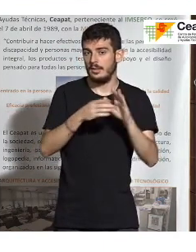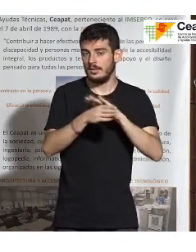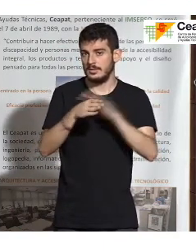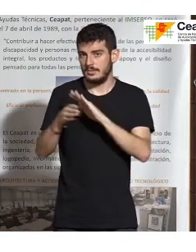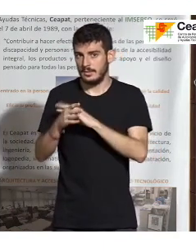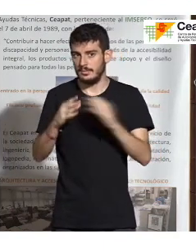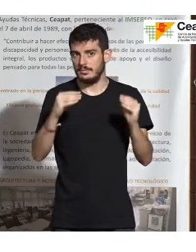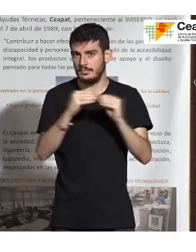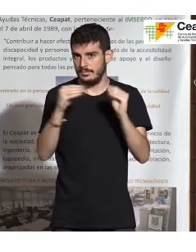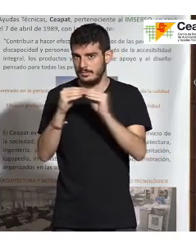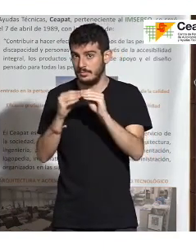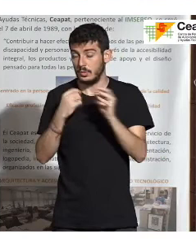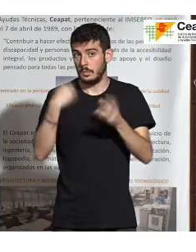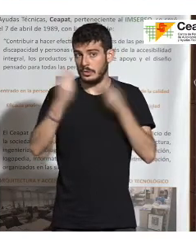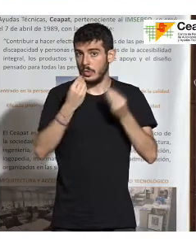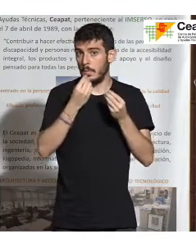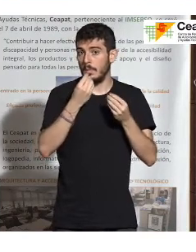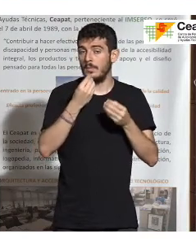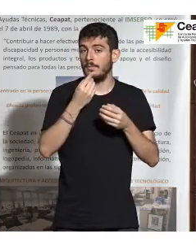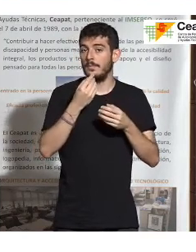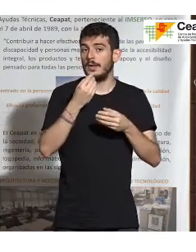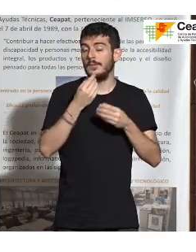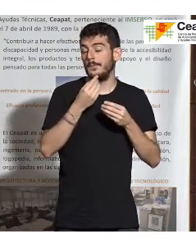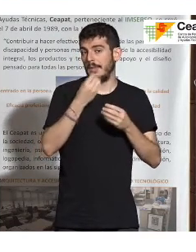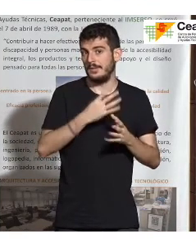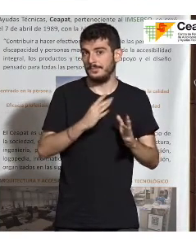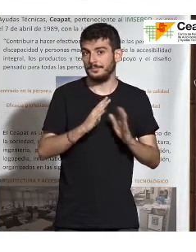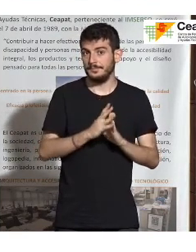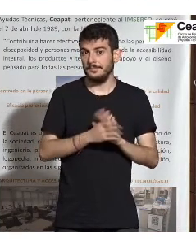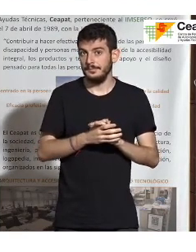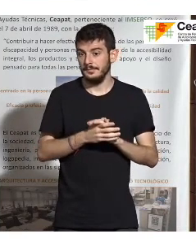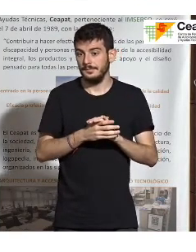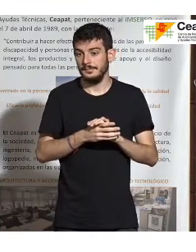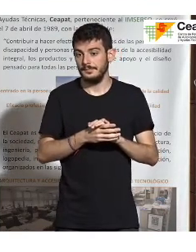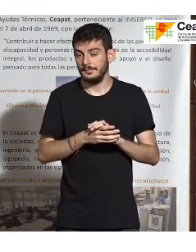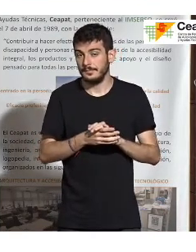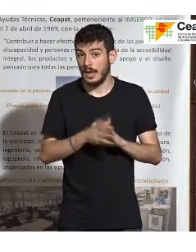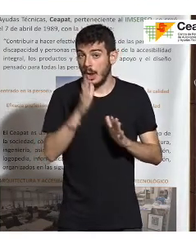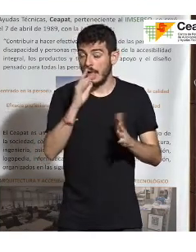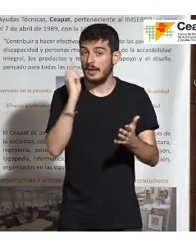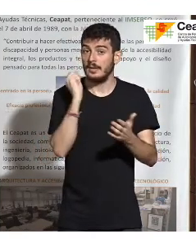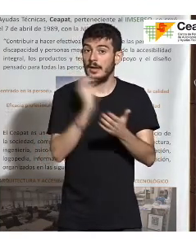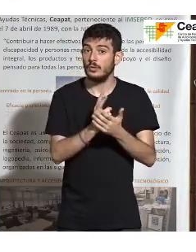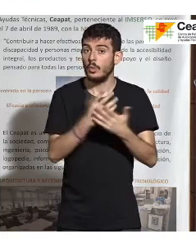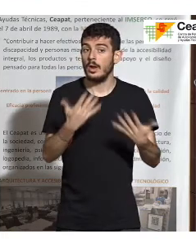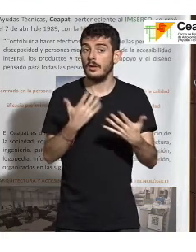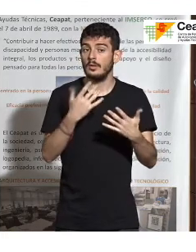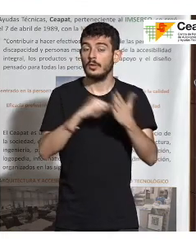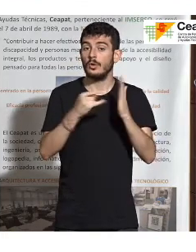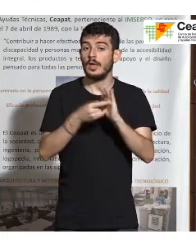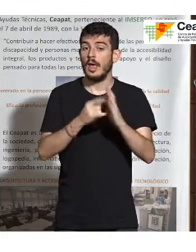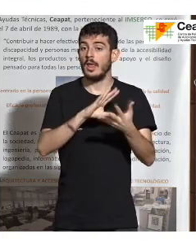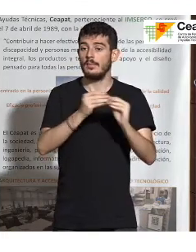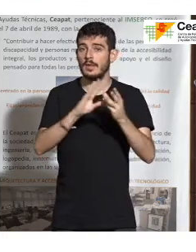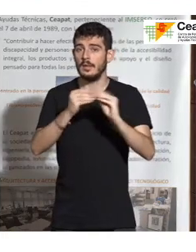no lo hemos hecho mal. Sí, es cierto que ahora tenemos un conocimiento y el reto que tenemos está en no seguir adaptando la tecnología para que sea